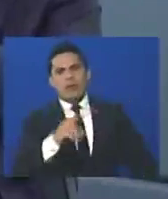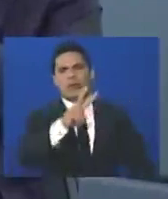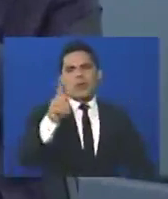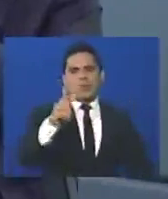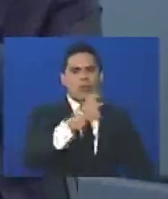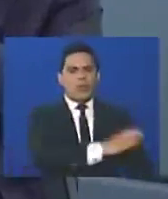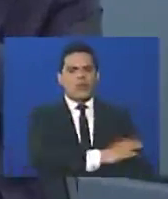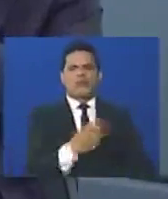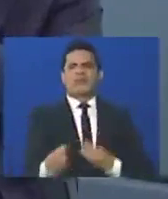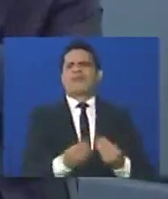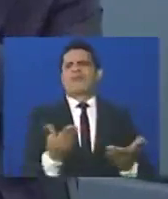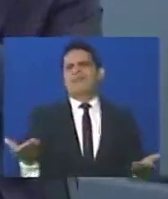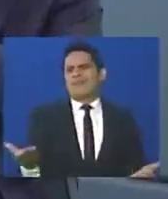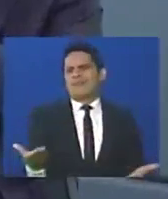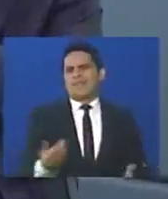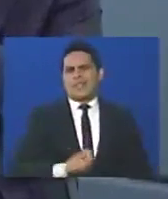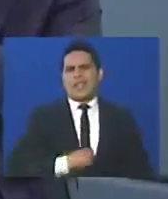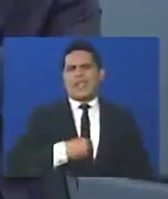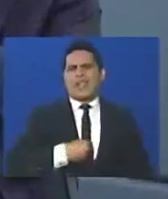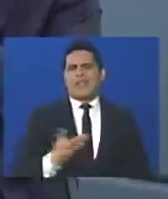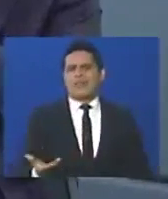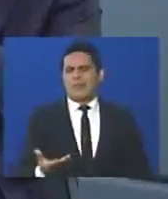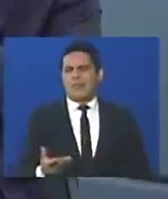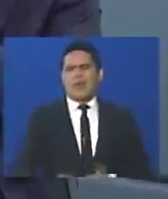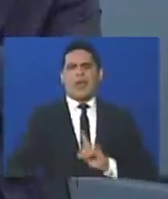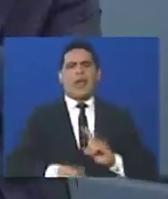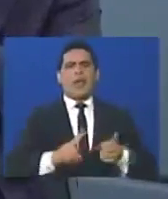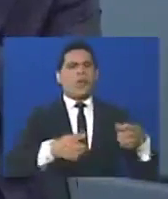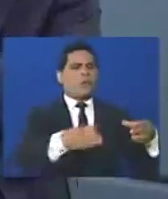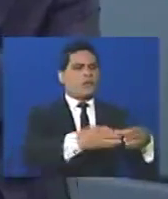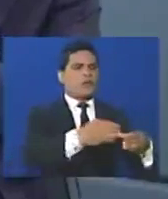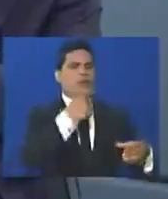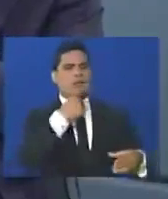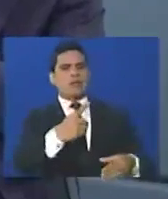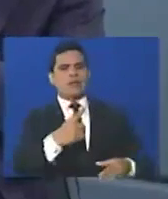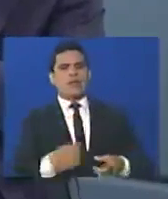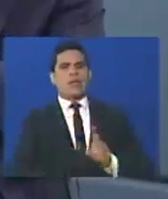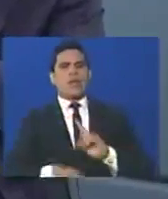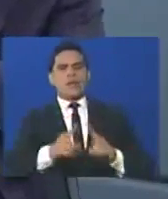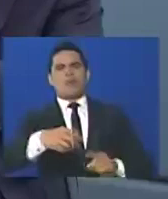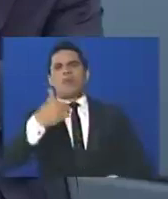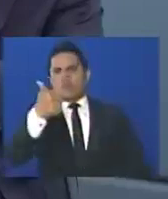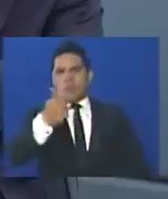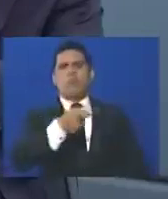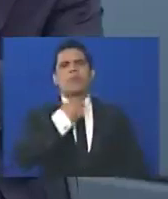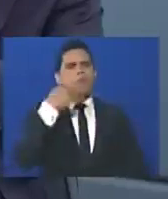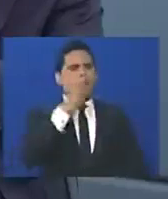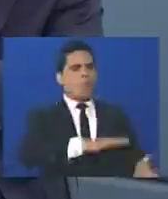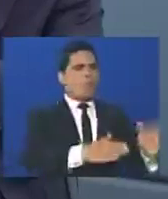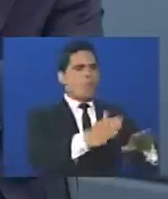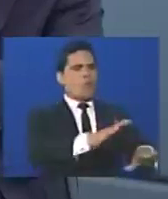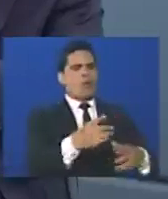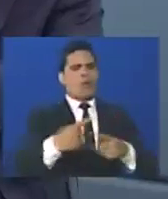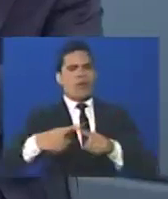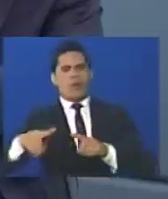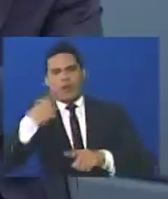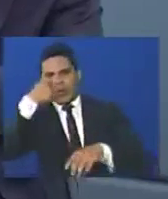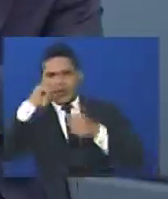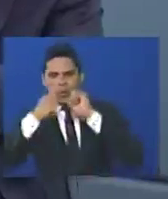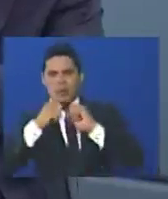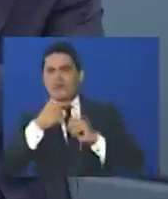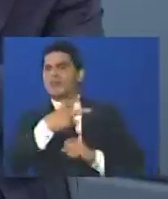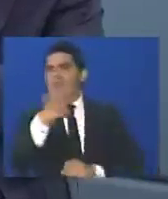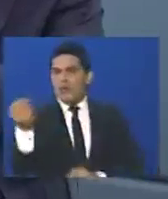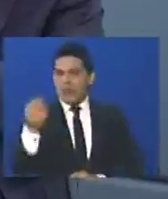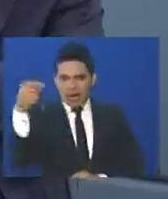oposición, es como si algunos sectores pretendiesen que algunos muertos están bien muertos y que otros son los que debemos llorar. No,